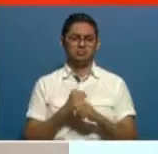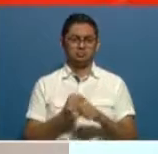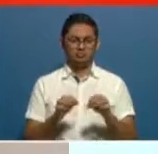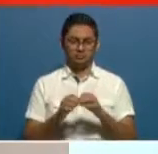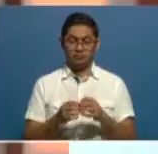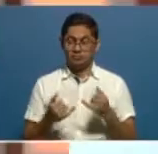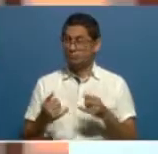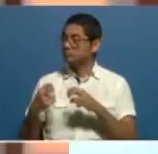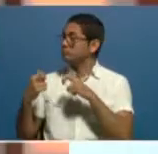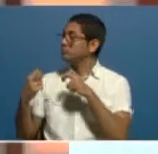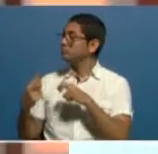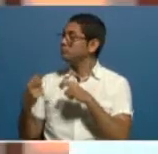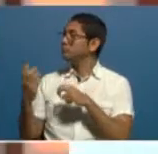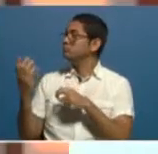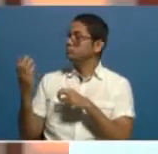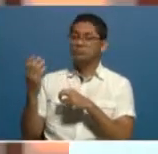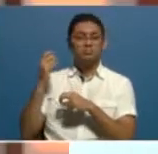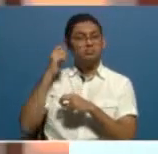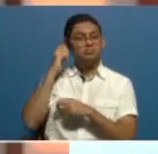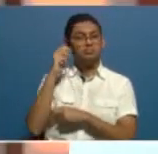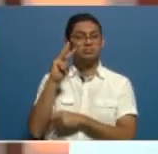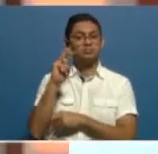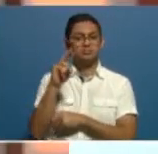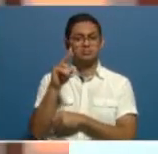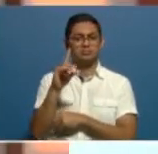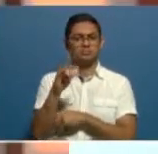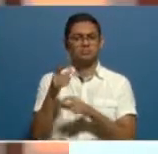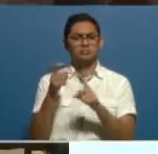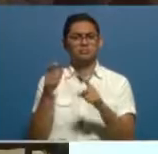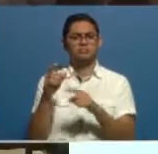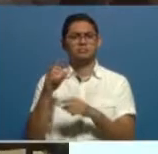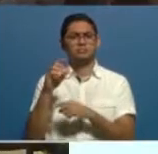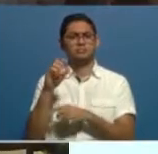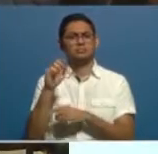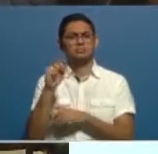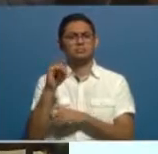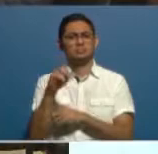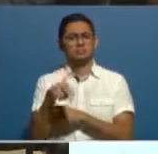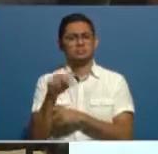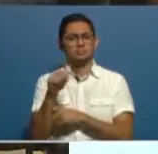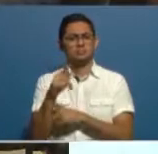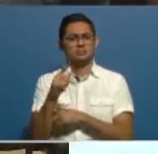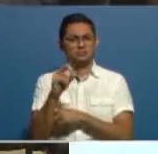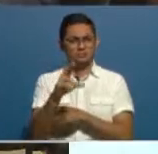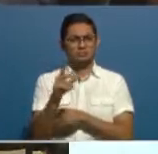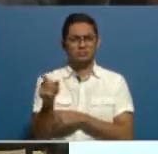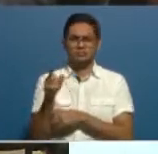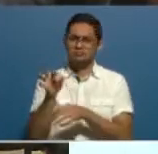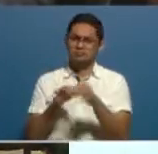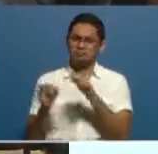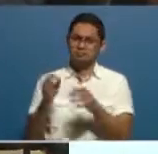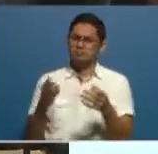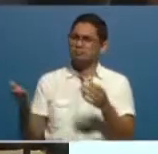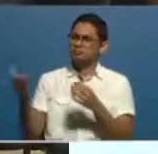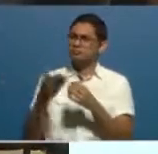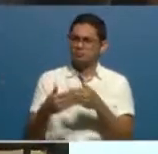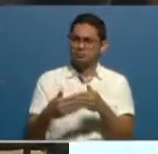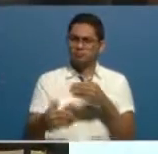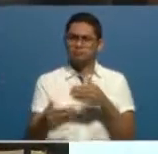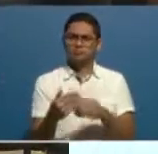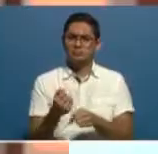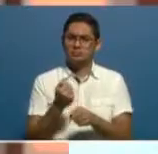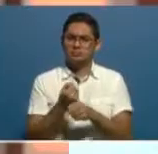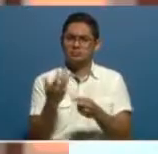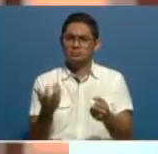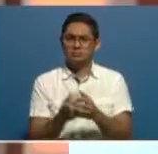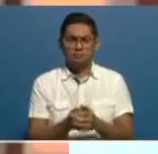Tenemos a Wendy Ledesma, jefa del Centro de Operaciones del SINAPROC. Muchas gracias por estar con nosotros. ¿Cómo se va desarrollar el operativo de parte de ustedes durante estas fiestas? Buenos